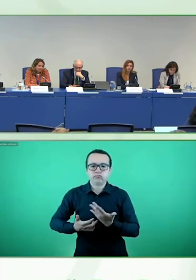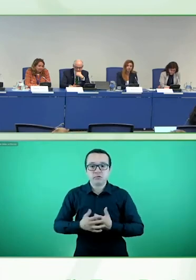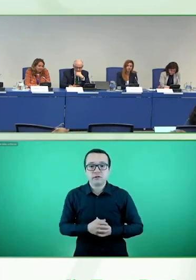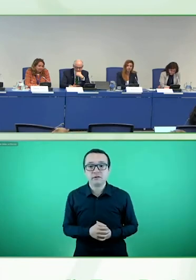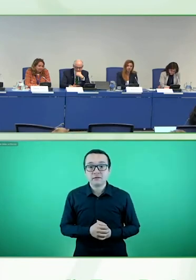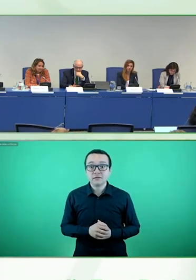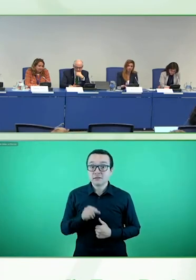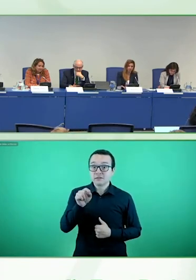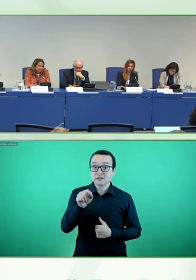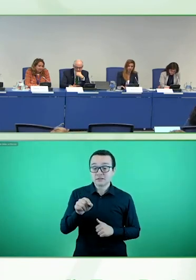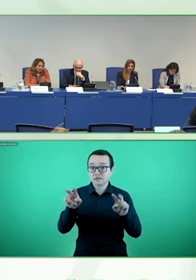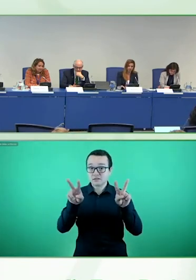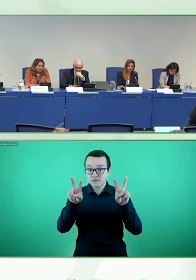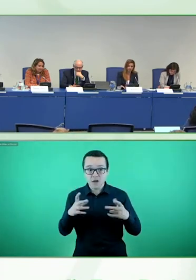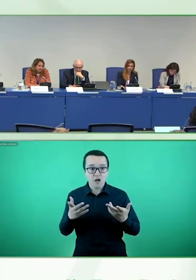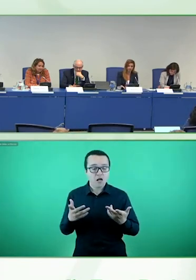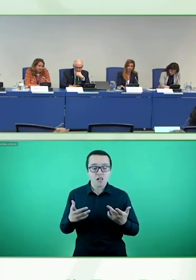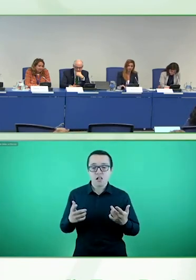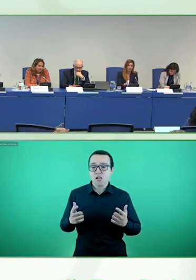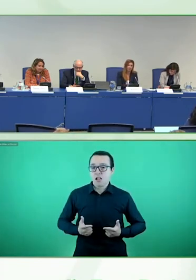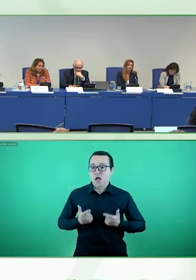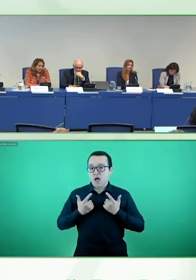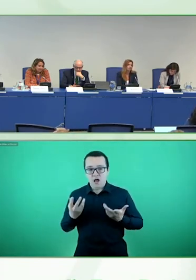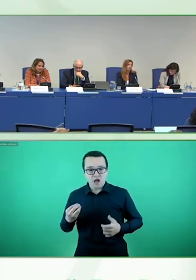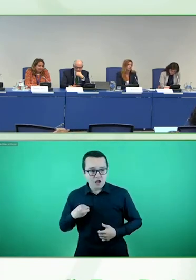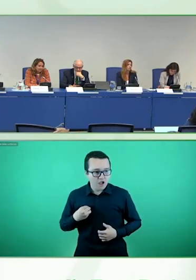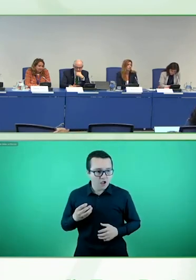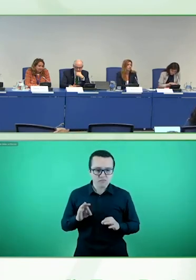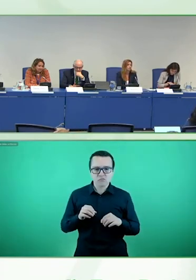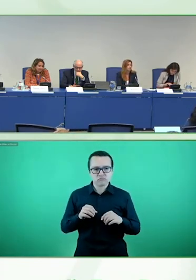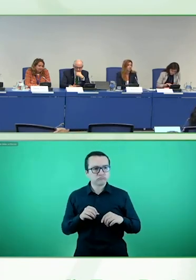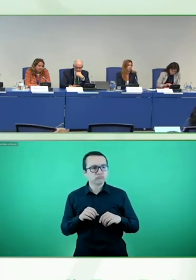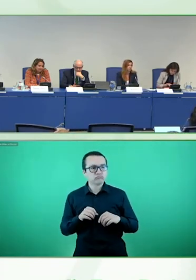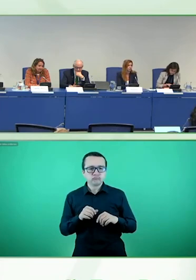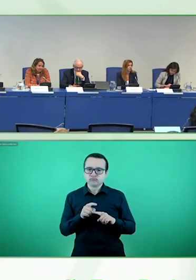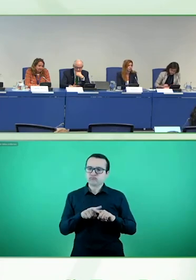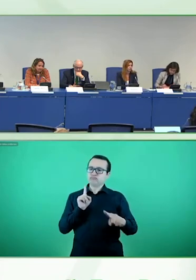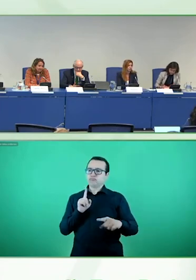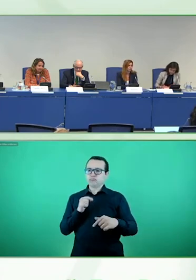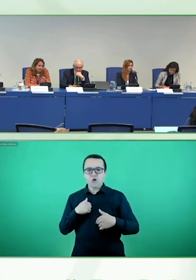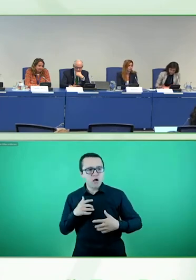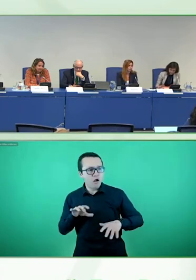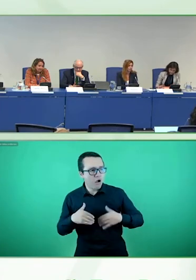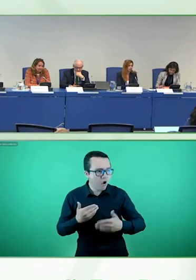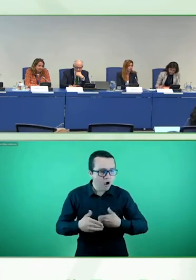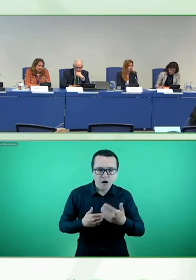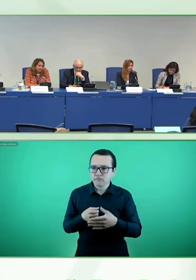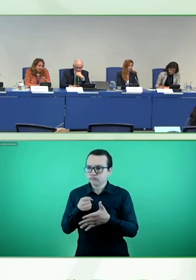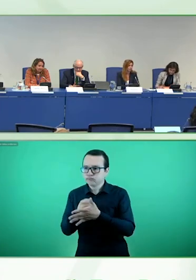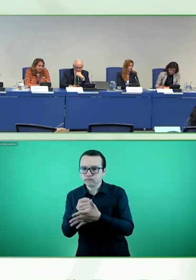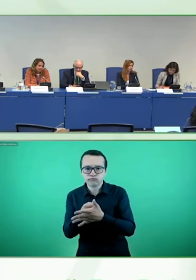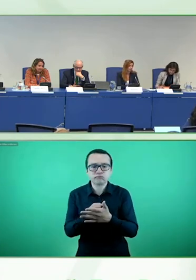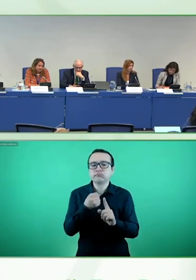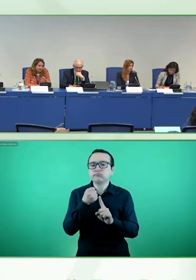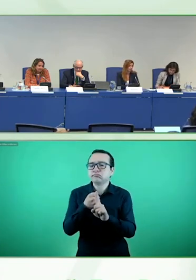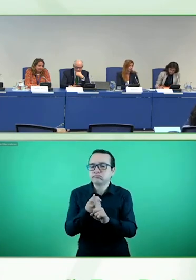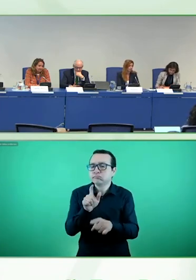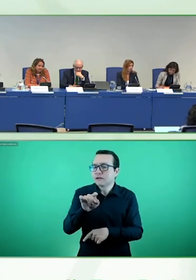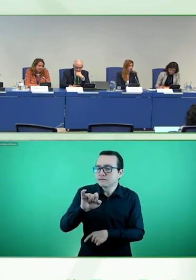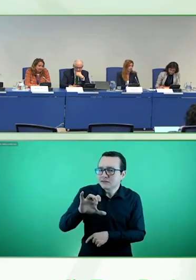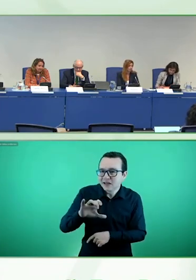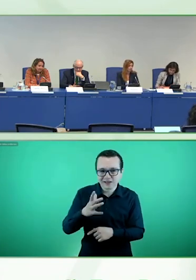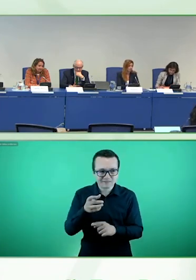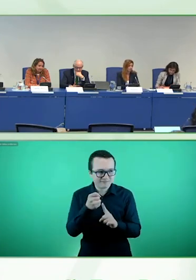o a la accesibilidad de las tecnologías de la información y la comunicación en esta edición del Siro Project es fundamental. Es fundamental porque